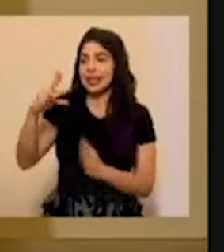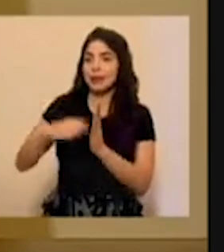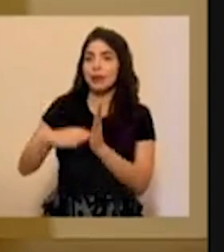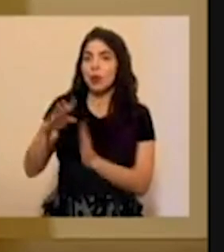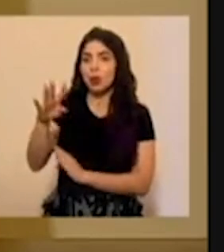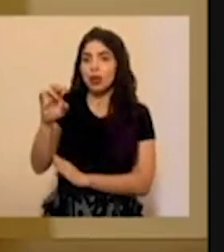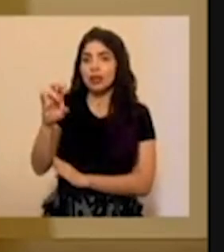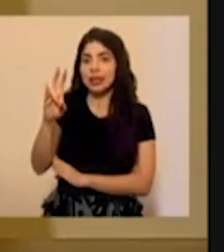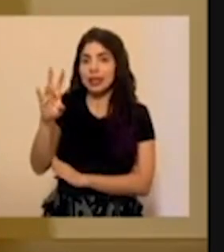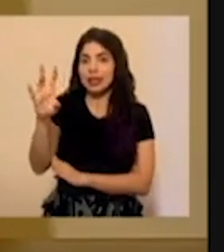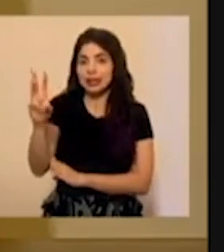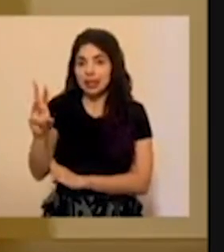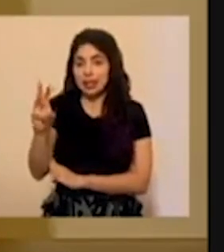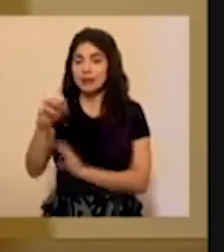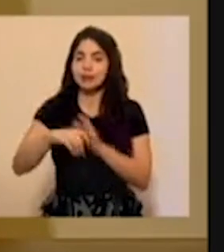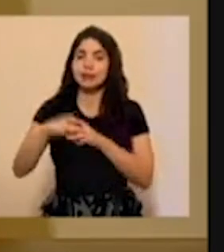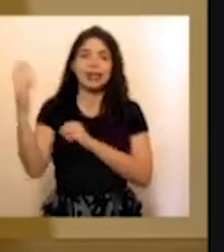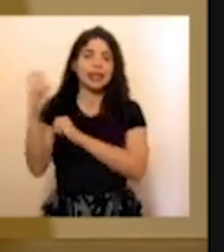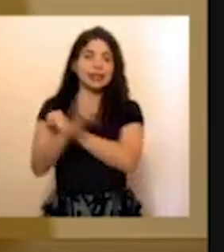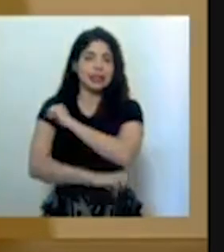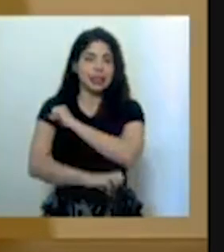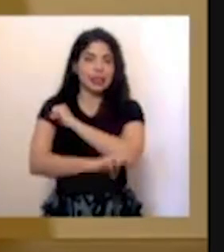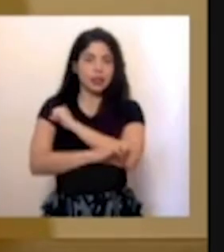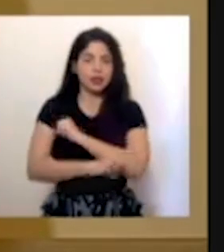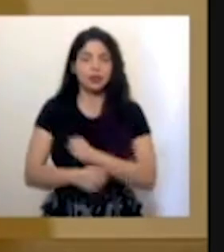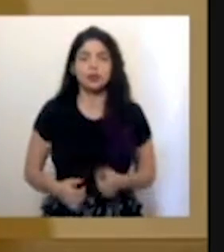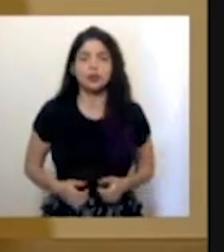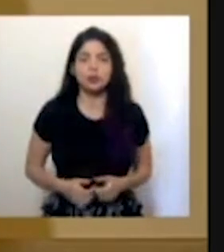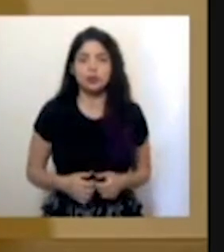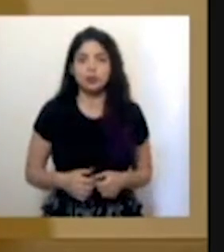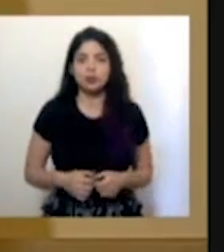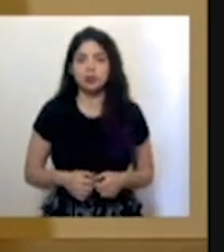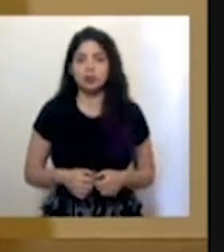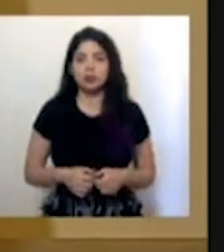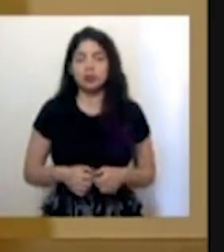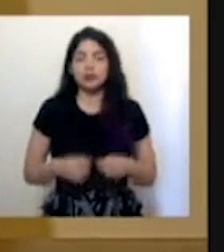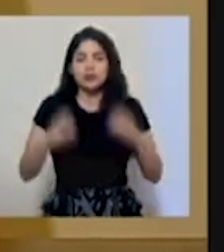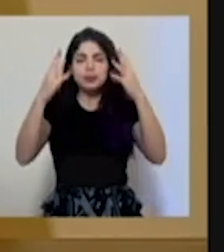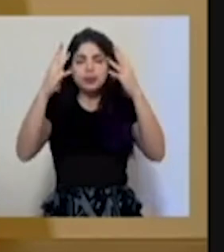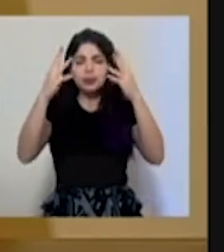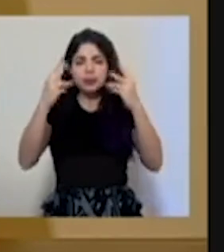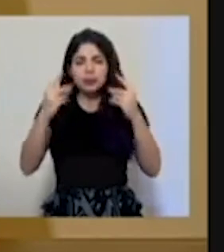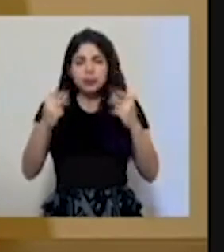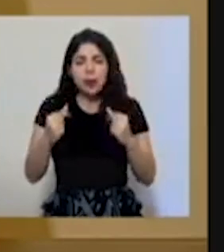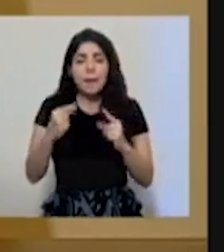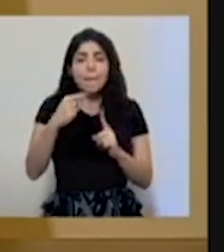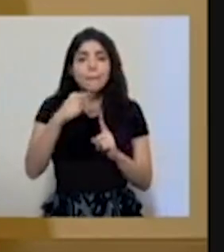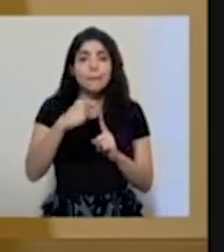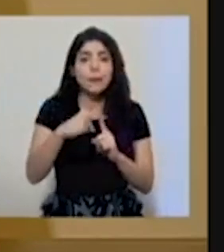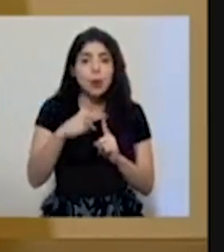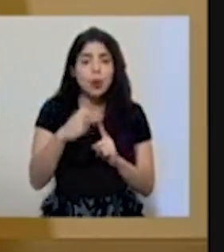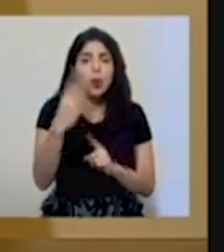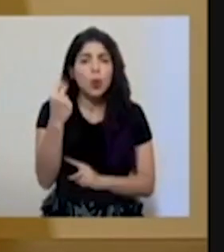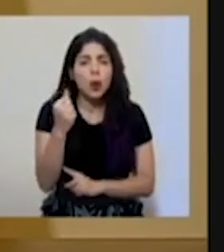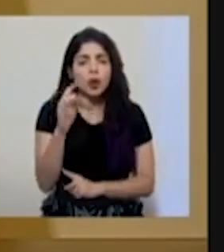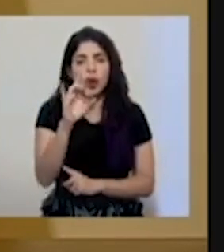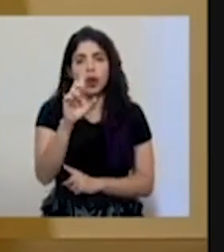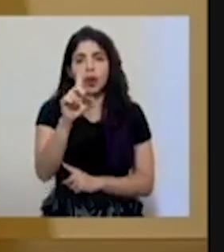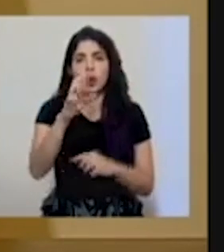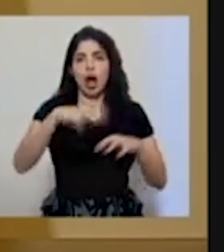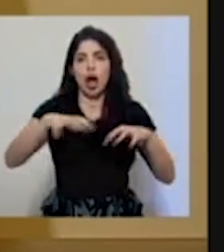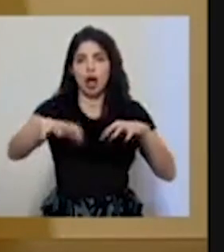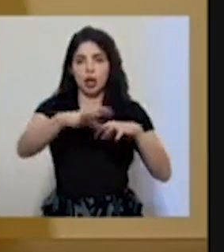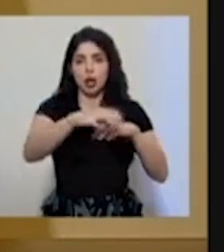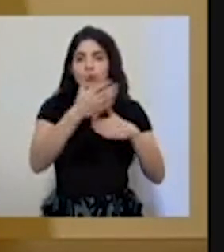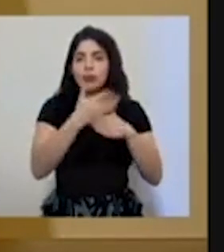.476 son extranjeros. Se contabilizan casos positivos en 82 cantones.